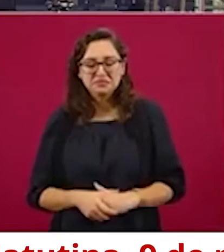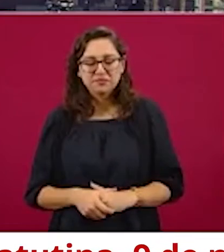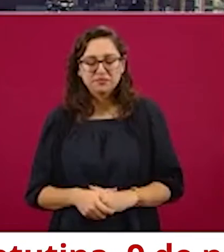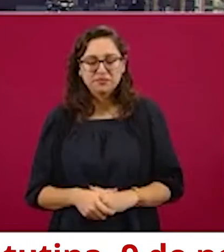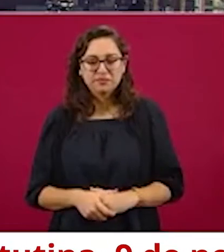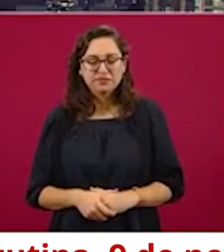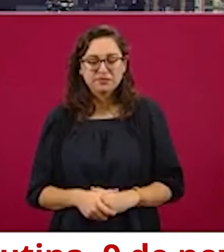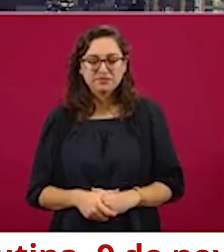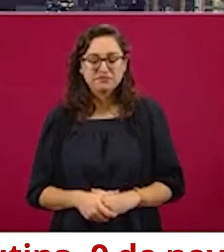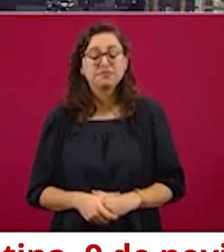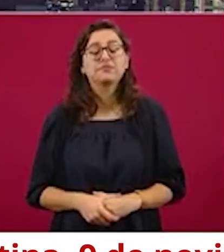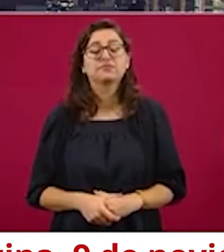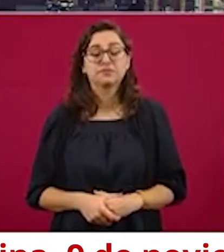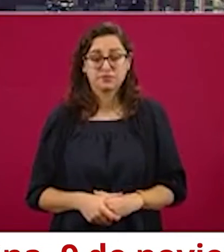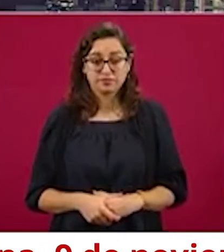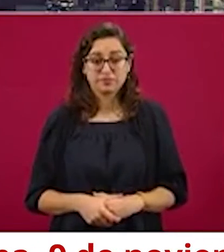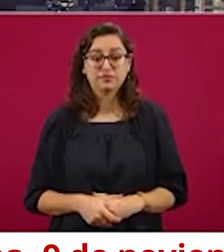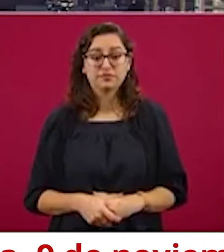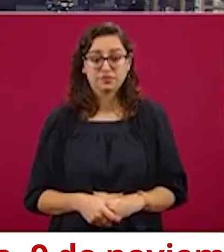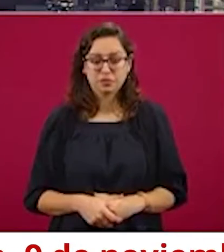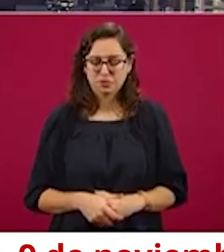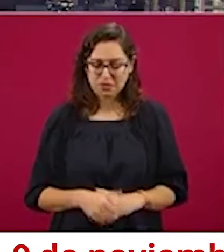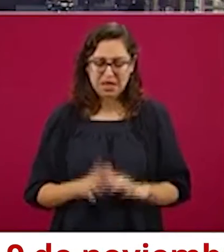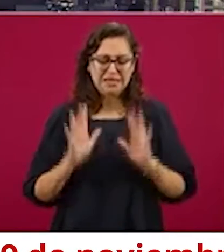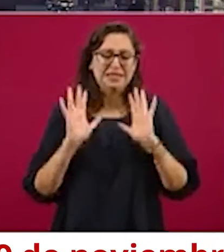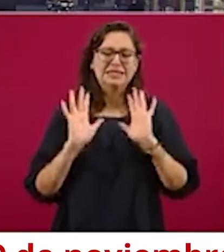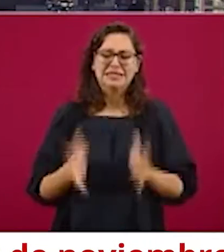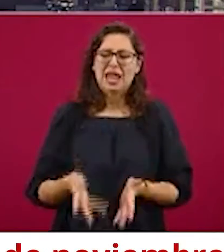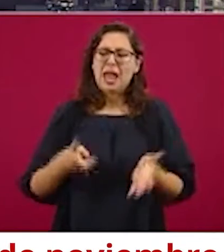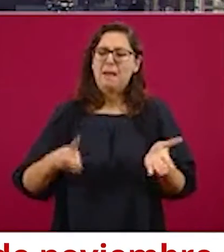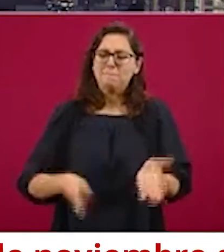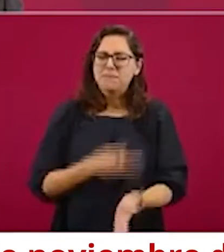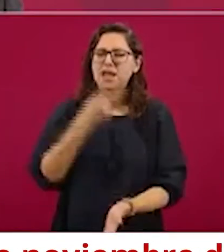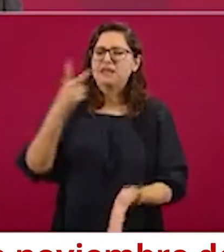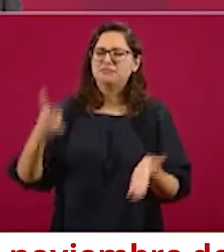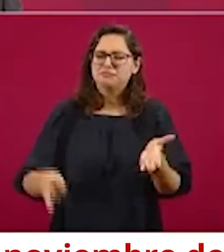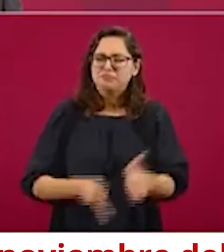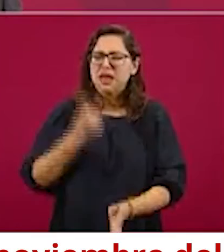bastante del fracaso del modelo neoliberal.